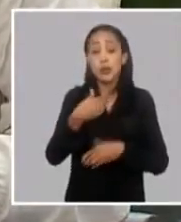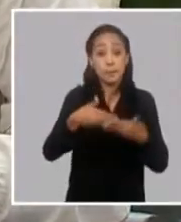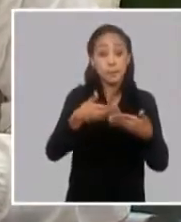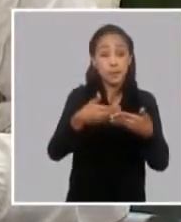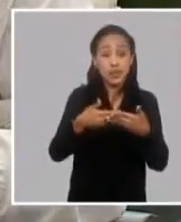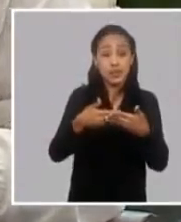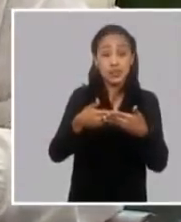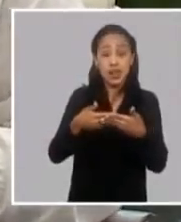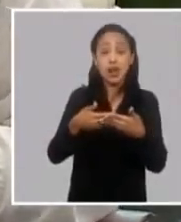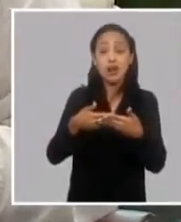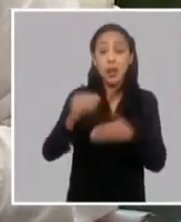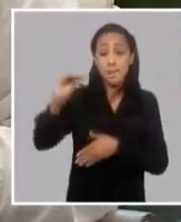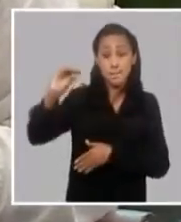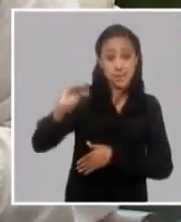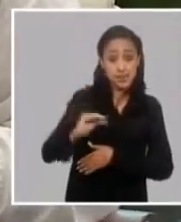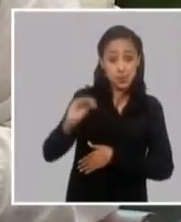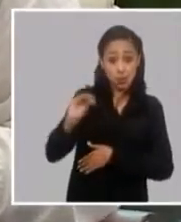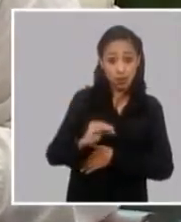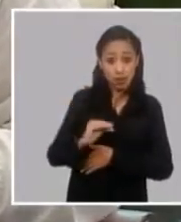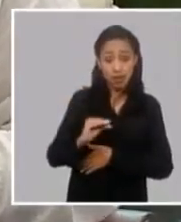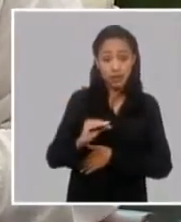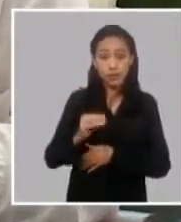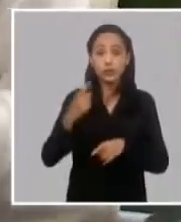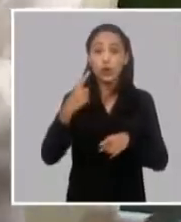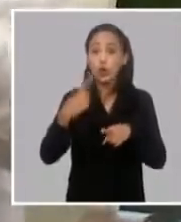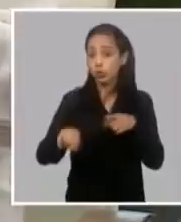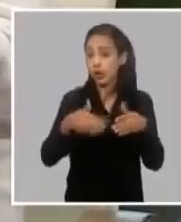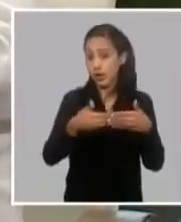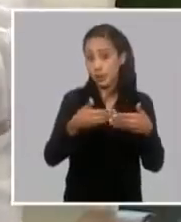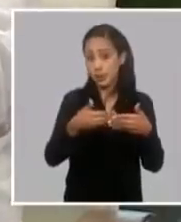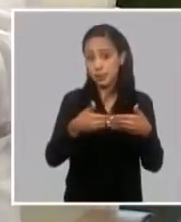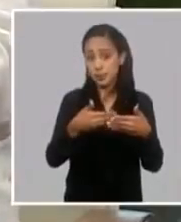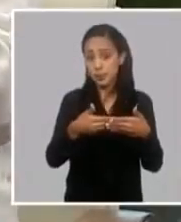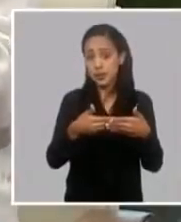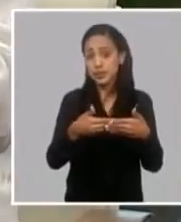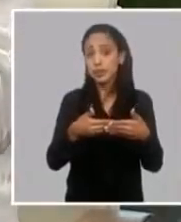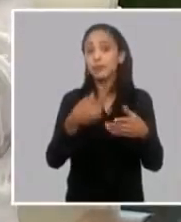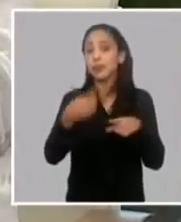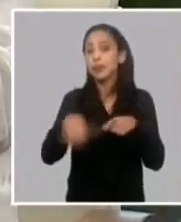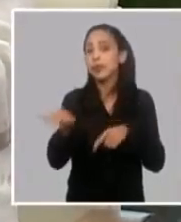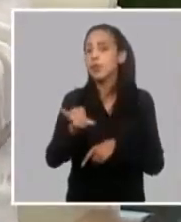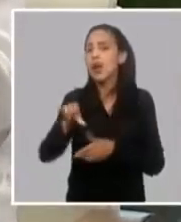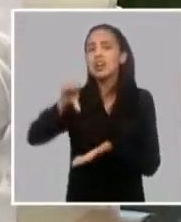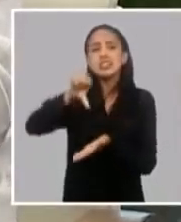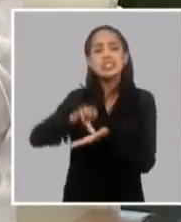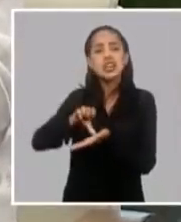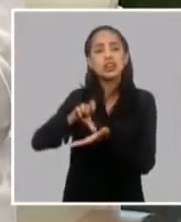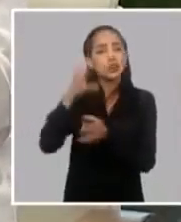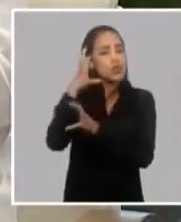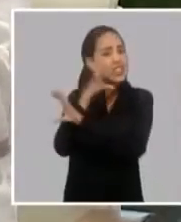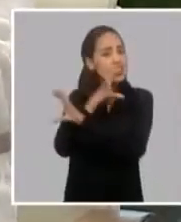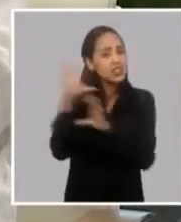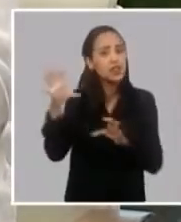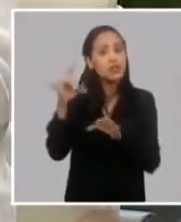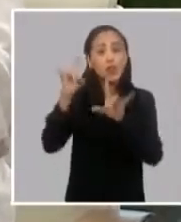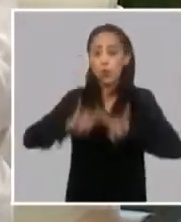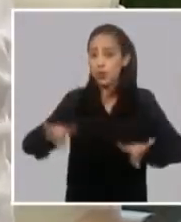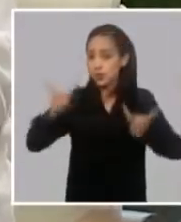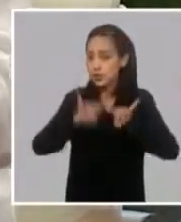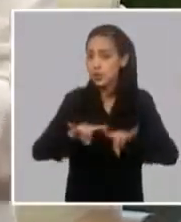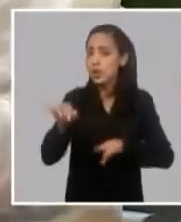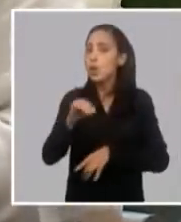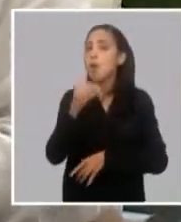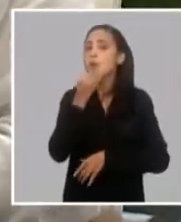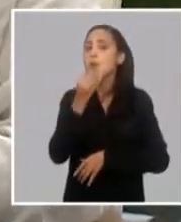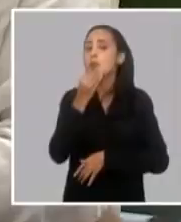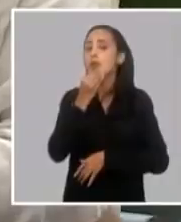de empresas o organizaciones superiores de dirección empresarial y también centros científicos universidades que puedan actuar como socio como